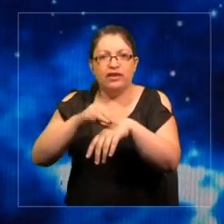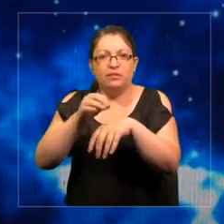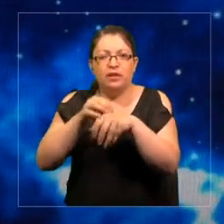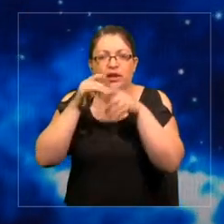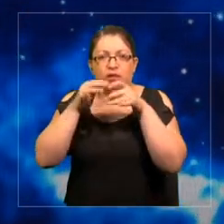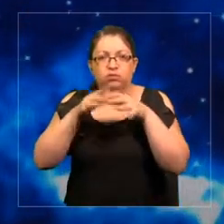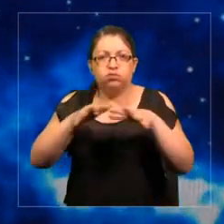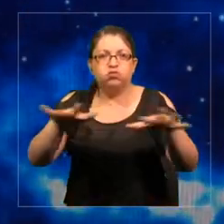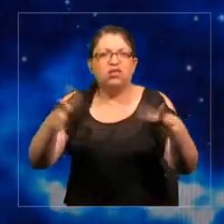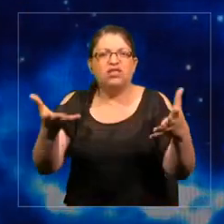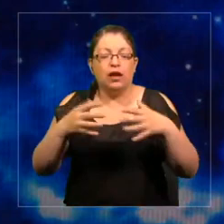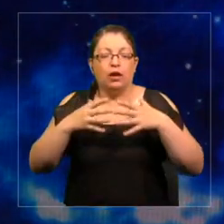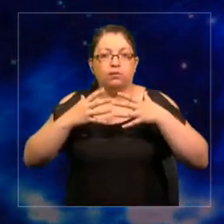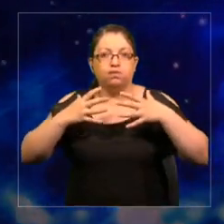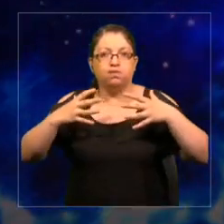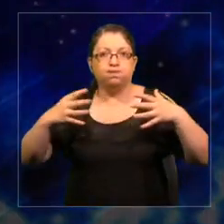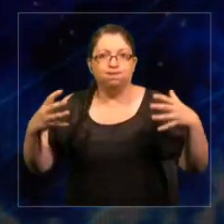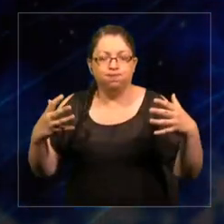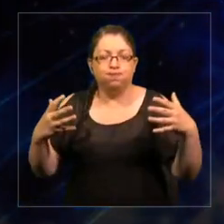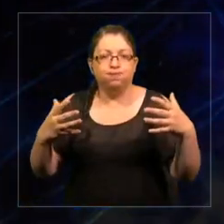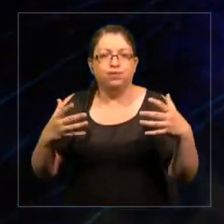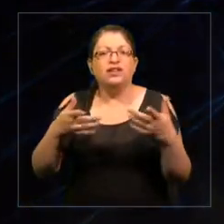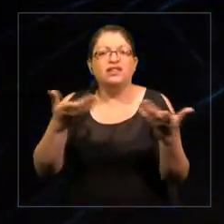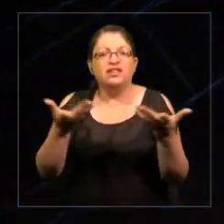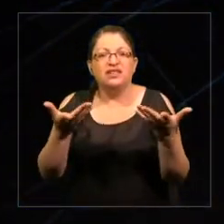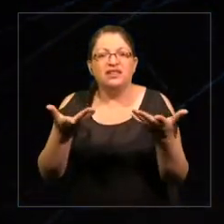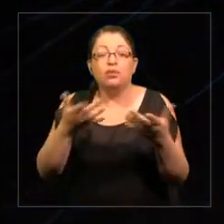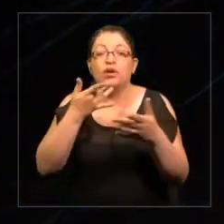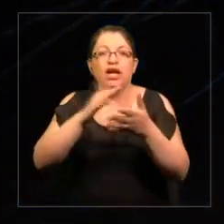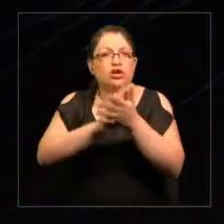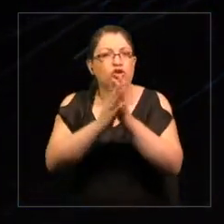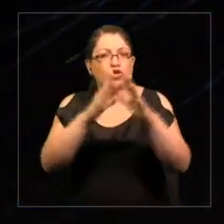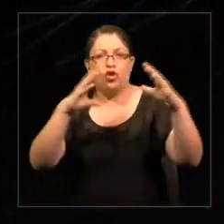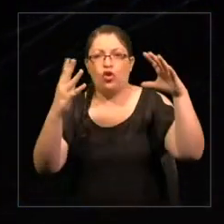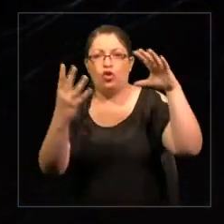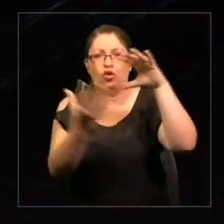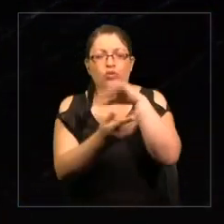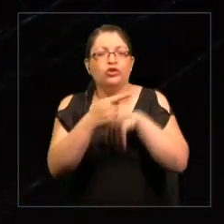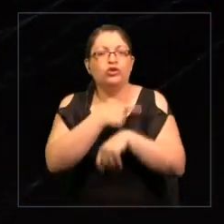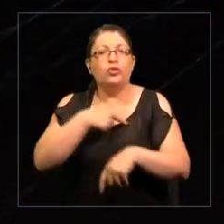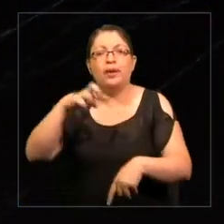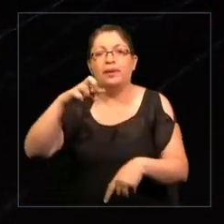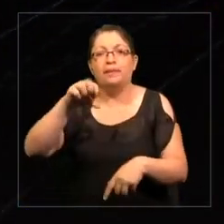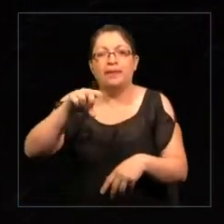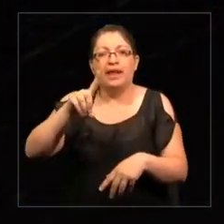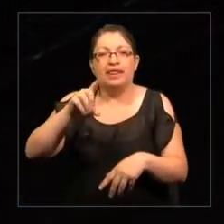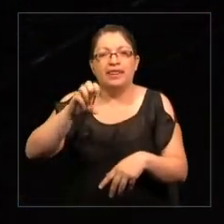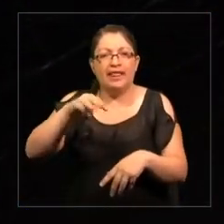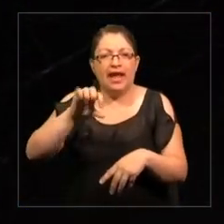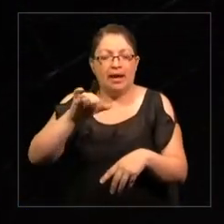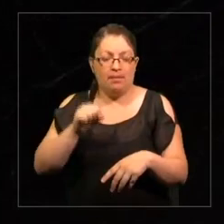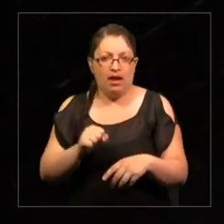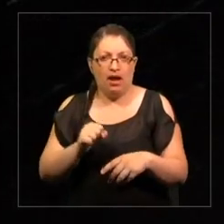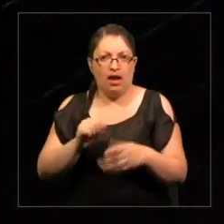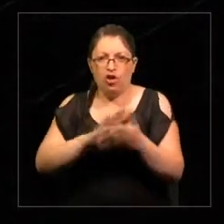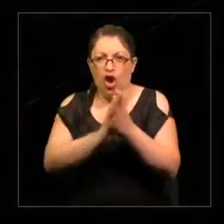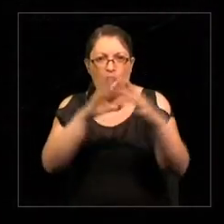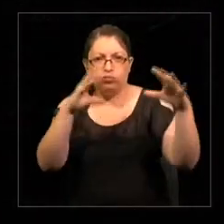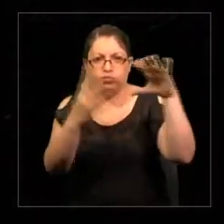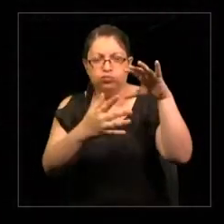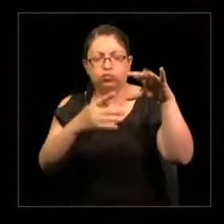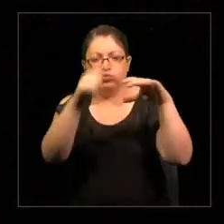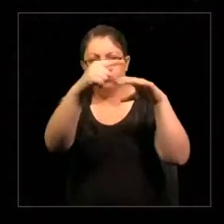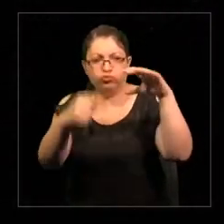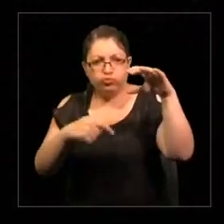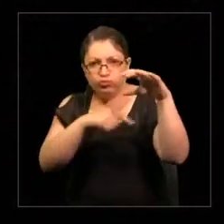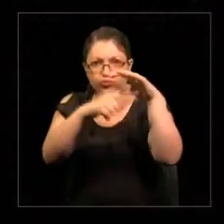o la pandemia de la obesidad, porque cubre a todo el mundo. Ahora, yo he estado investigando prevención